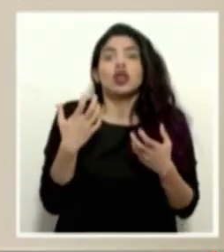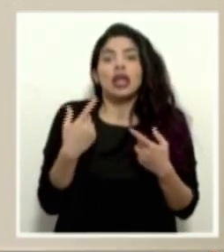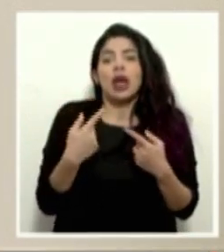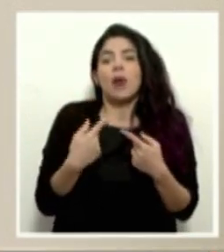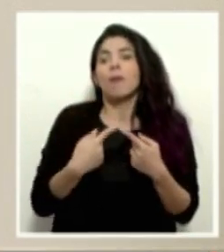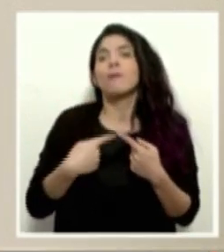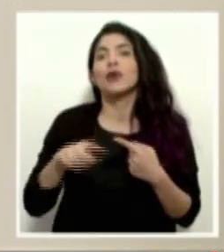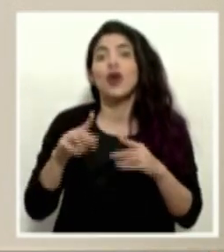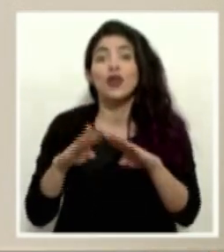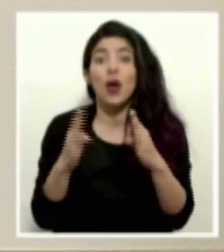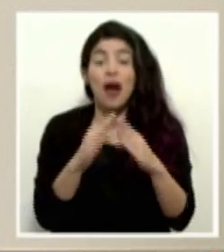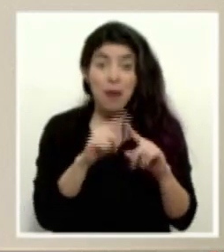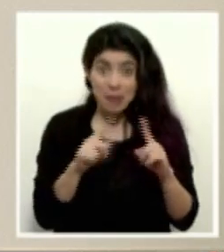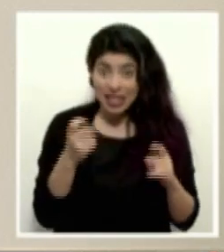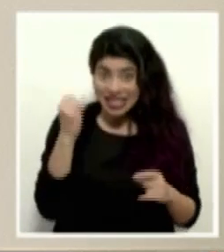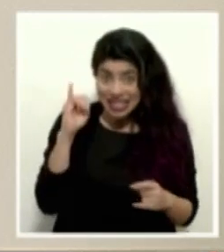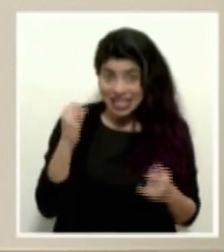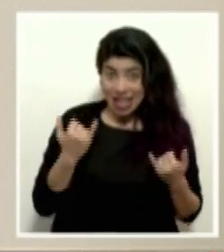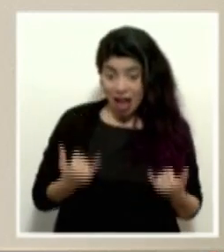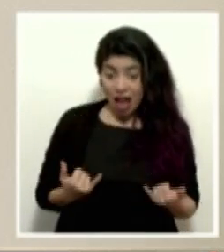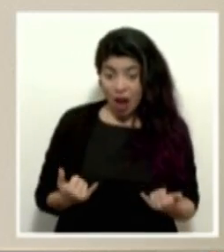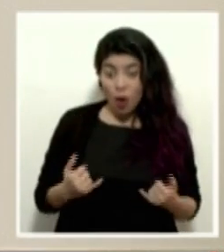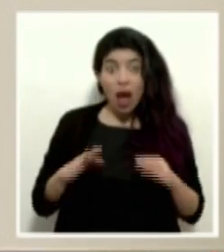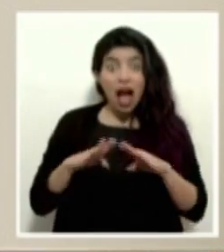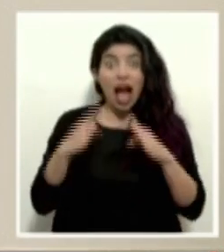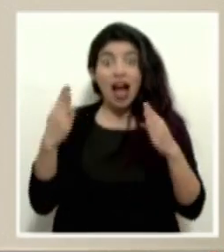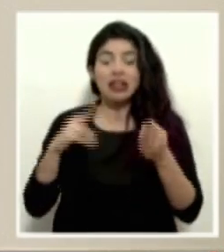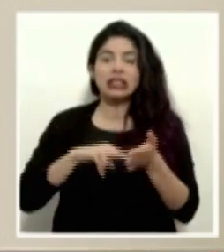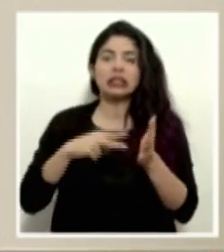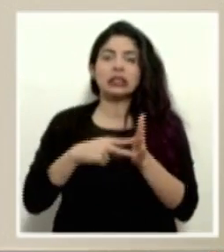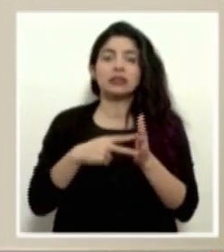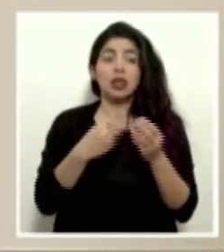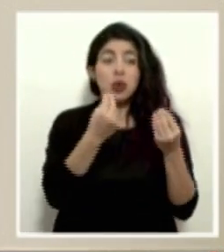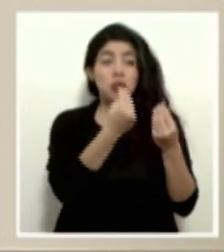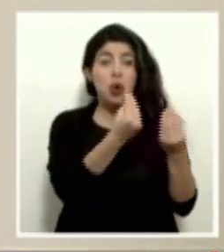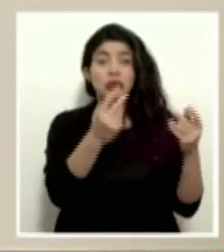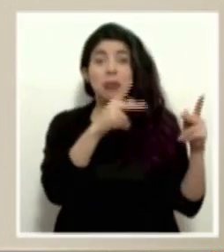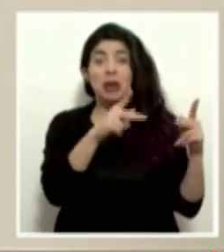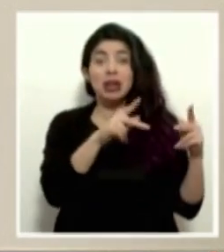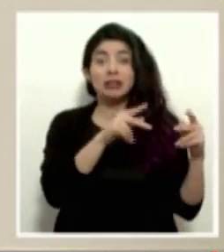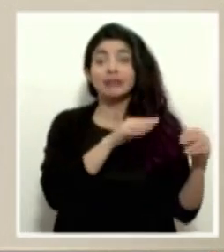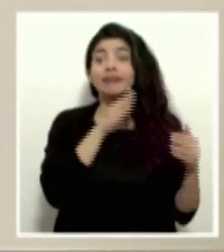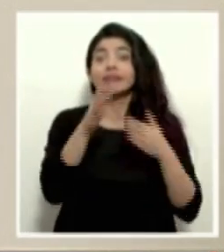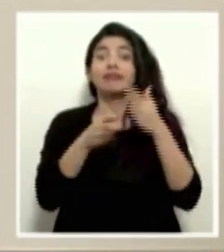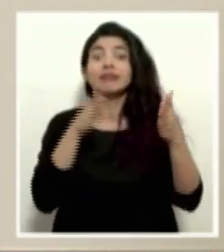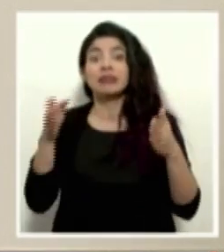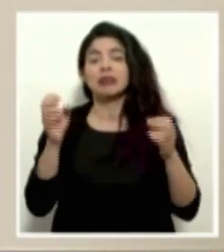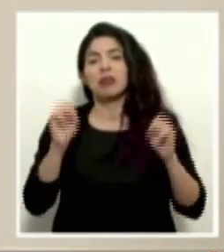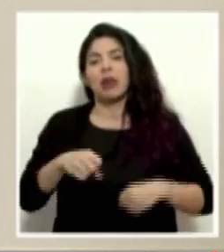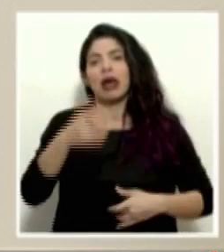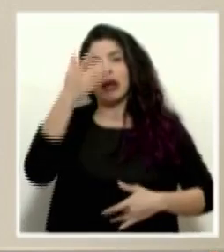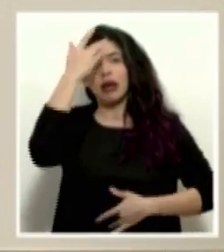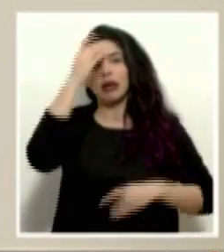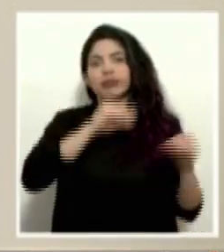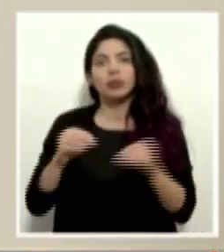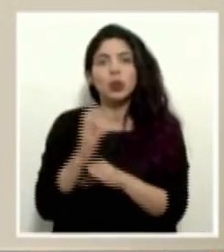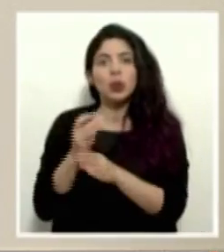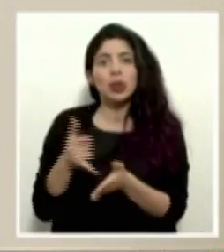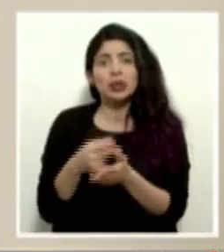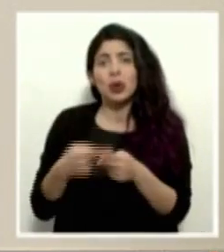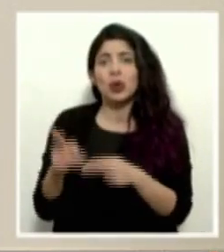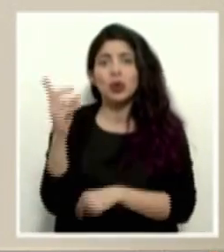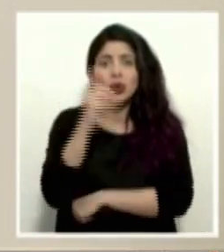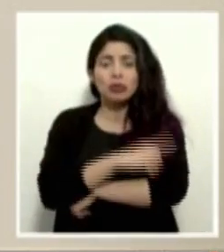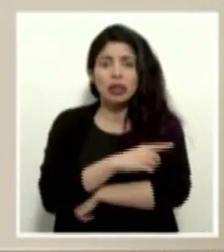prontamente, pero habilitar en este momento significa exponer a mucha gente a que se infecte y que pueda terminar en una unidad de cuidados intensivos en